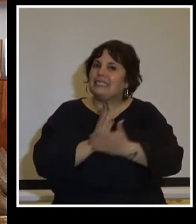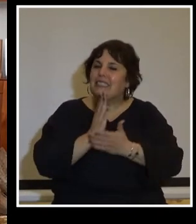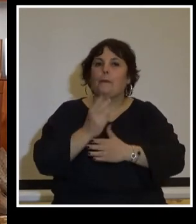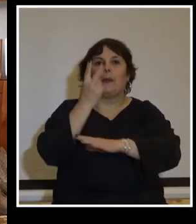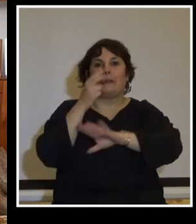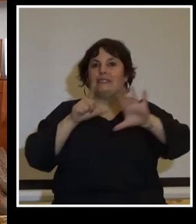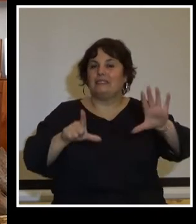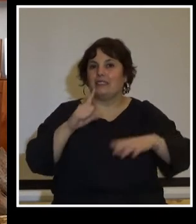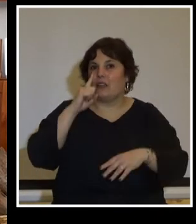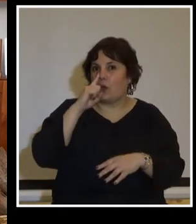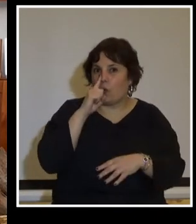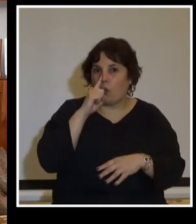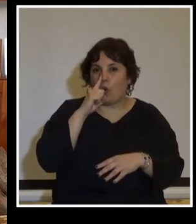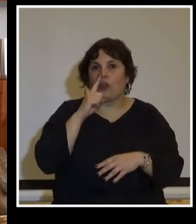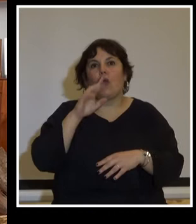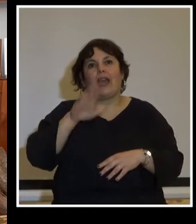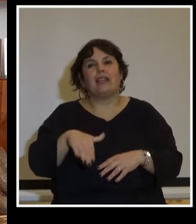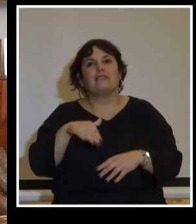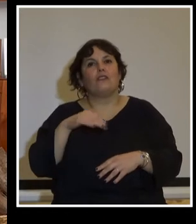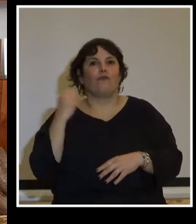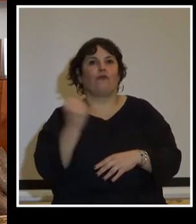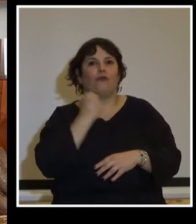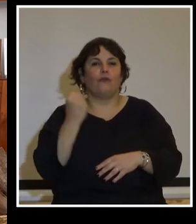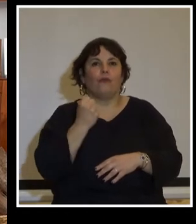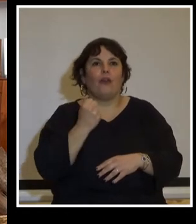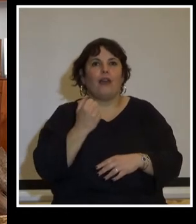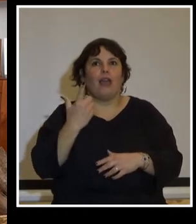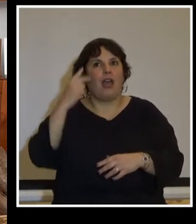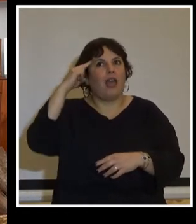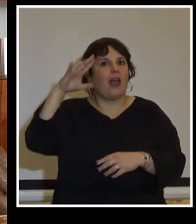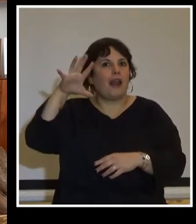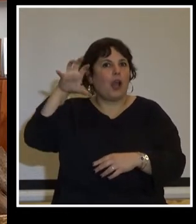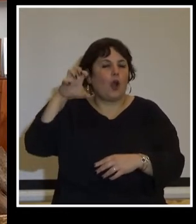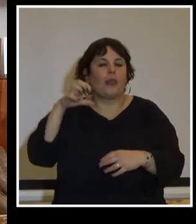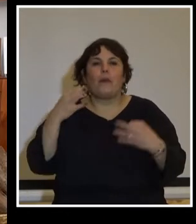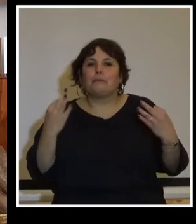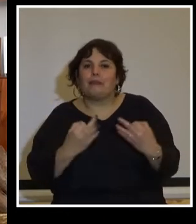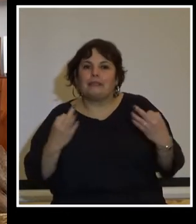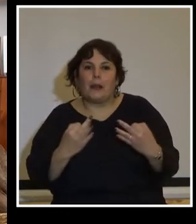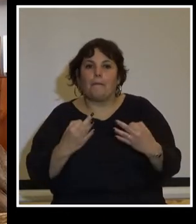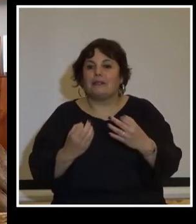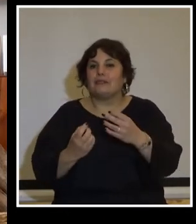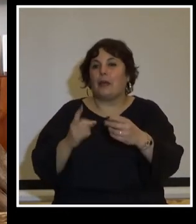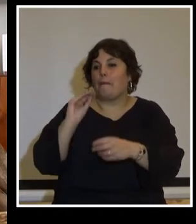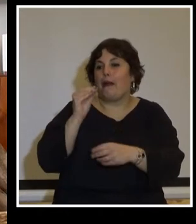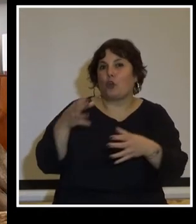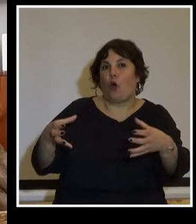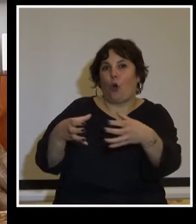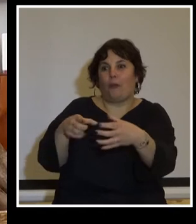de junio es importante que recordemos, muy especialmente a las nuevas generaciones,